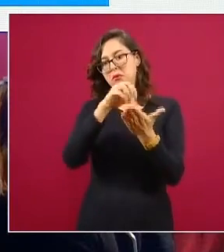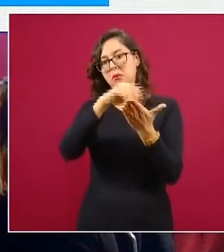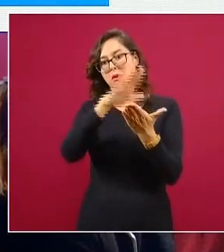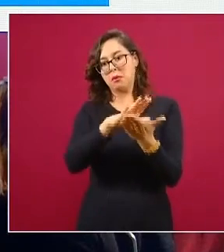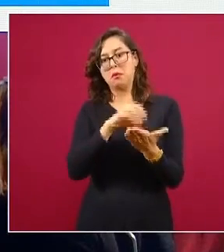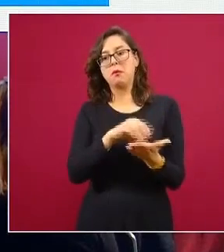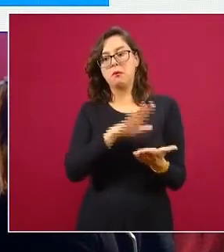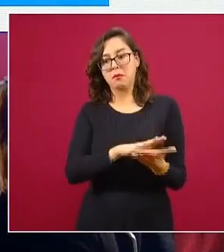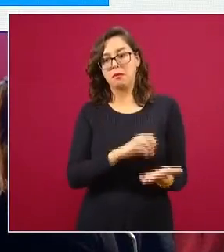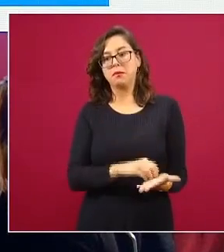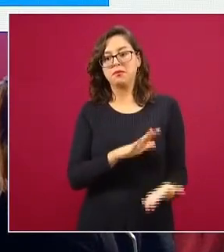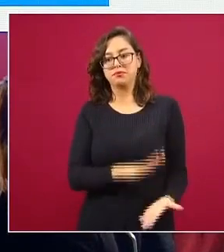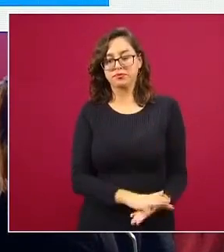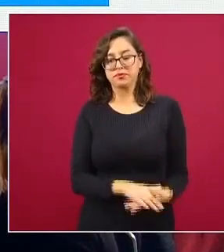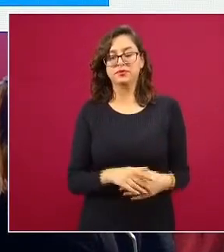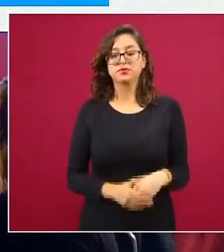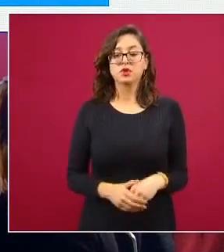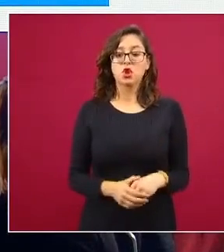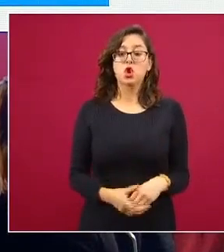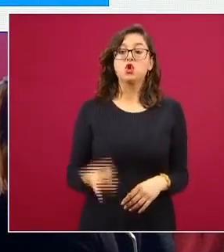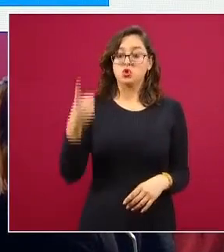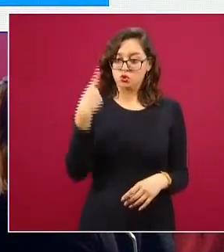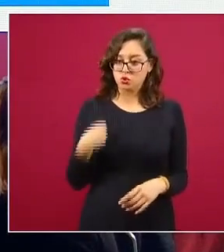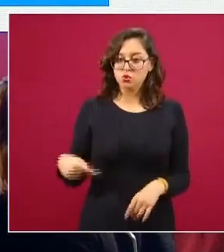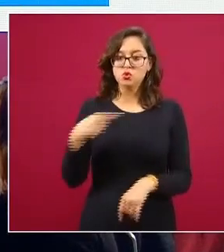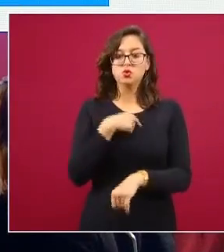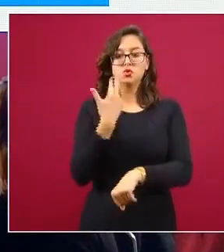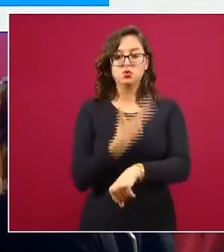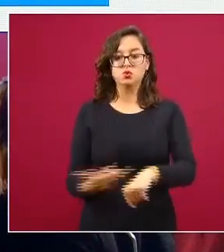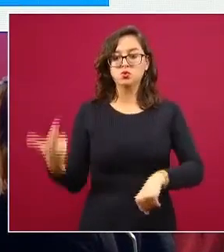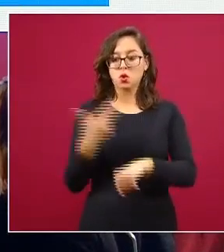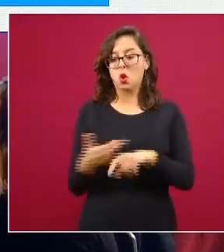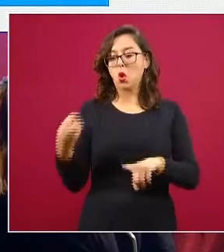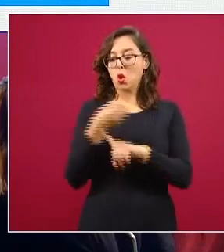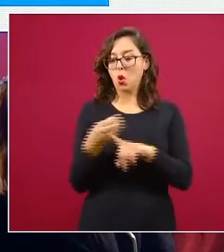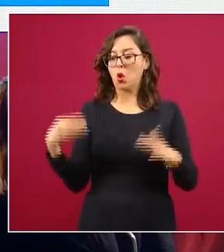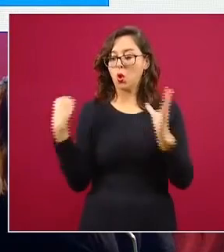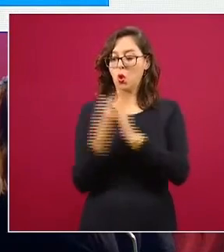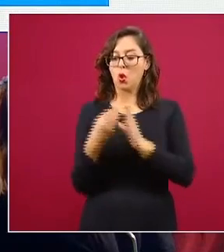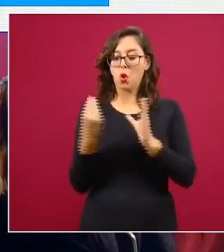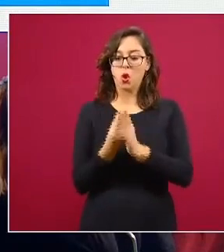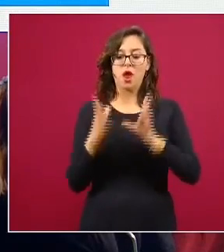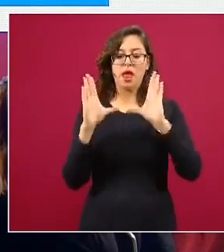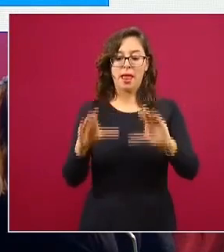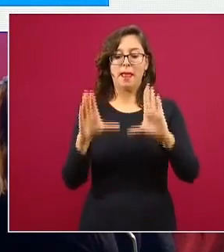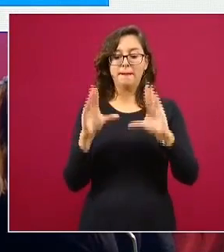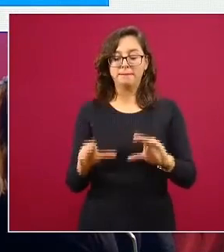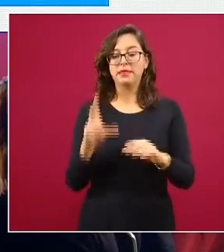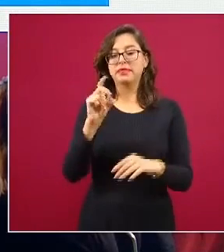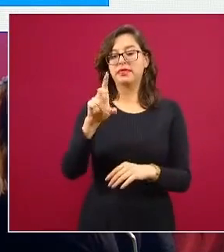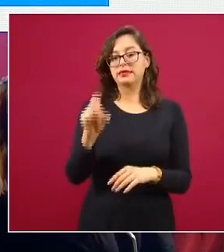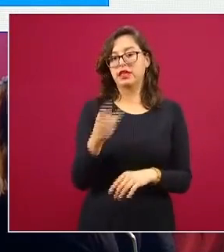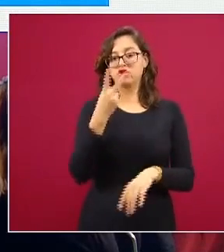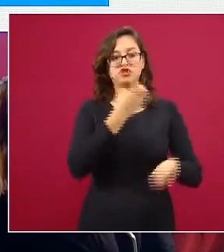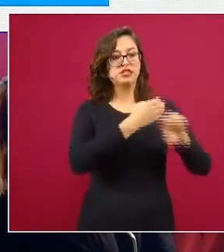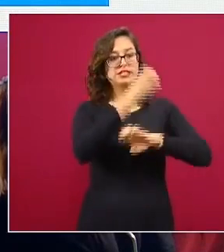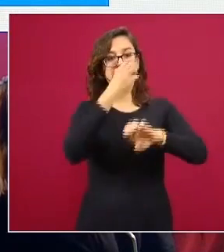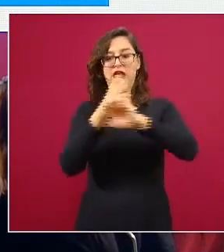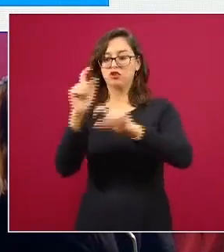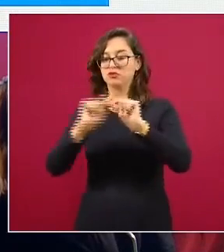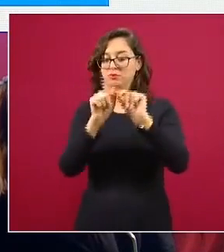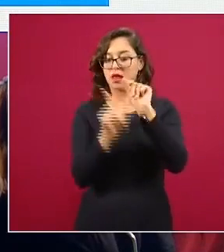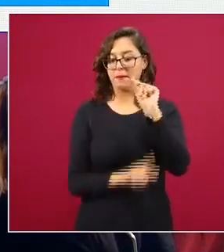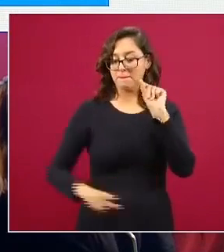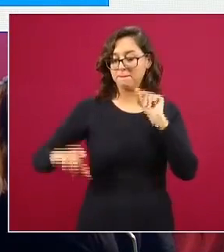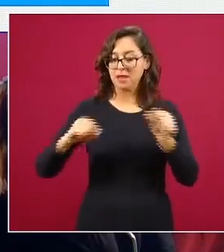apoyando la organización de un taller de capacitación dirigida a los médicos de las 32 entidades